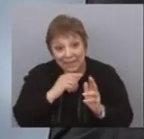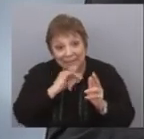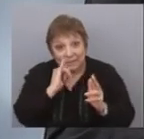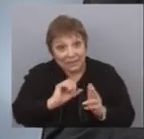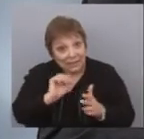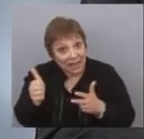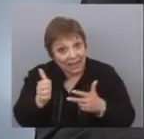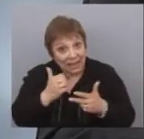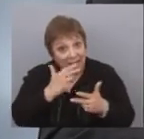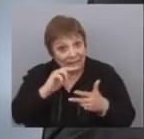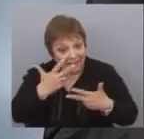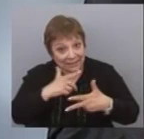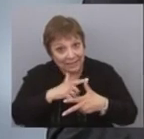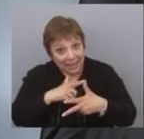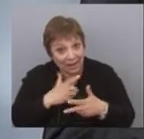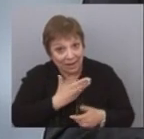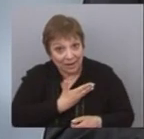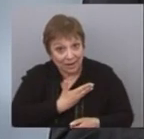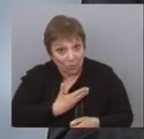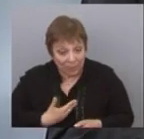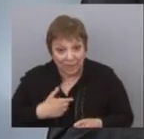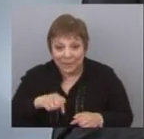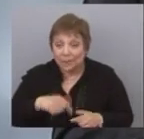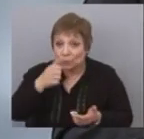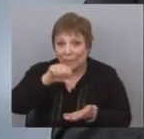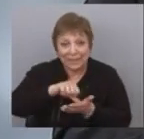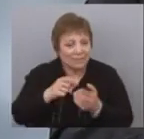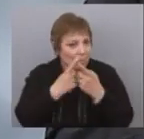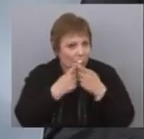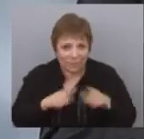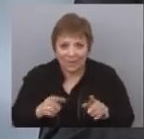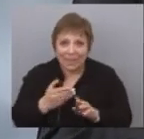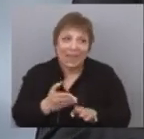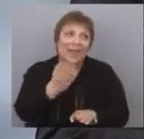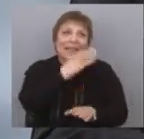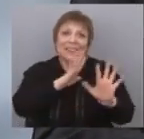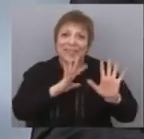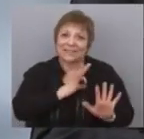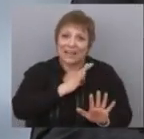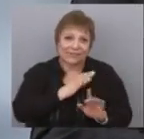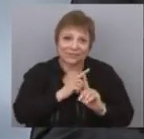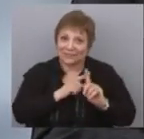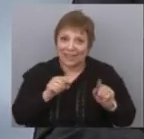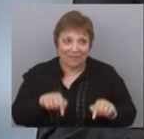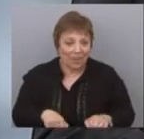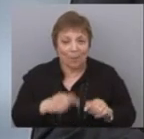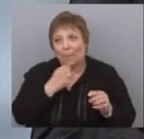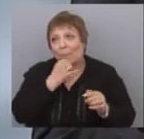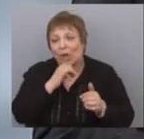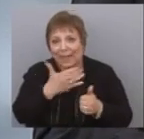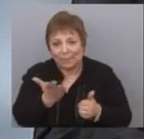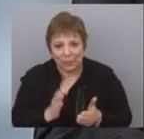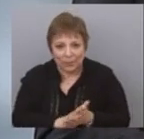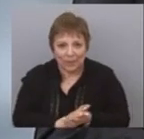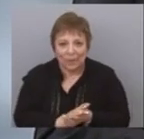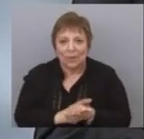de gobierno del Frente, para un país que es completamente diferente al país que existía hace 10 años atrás, por ejemplo, para